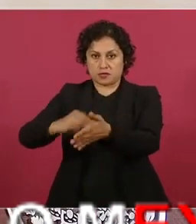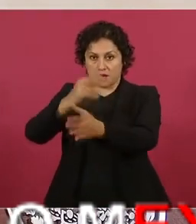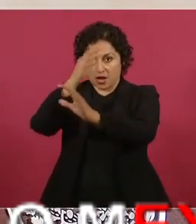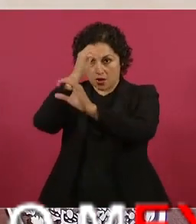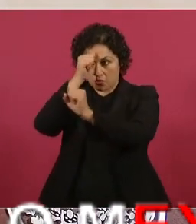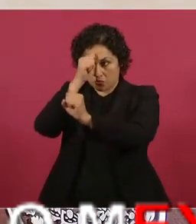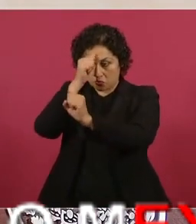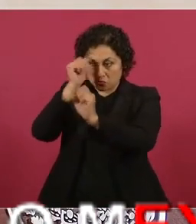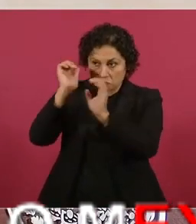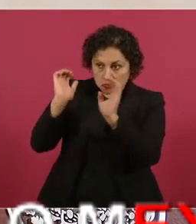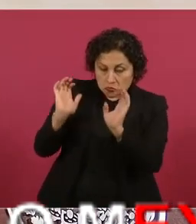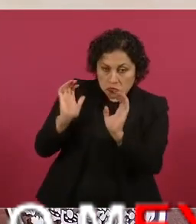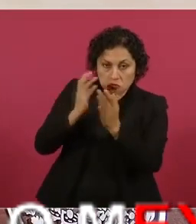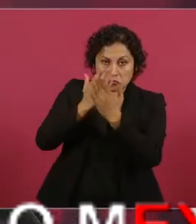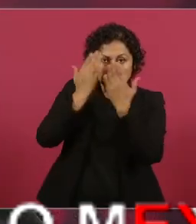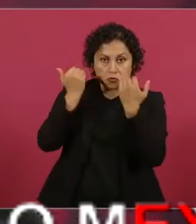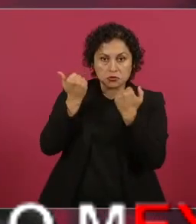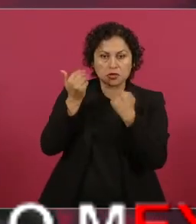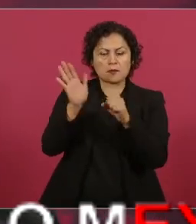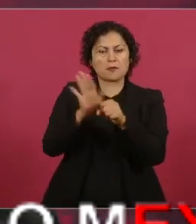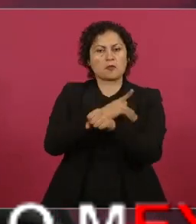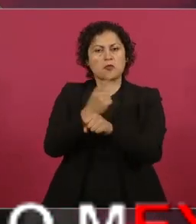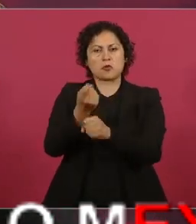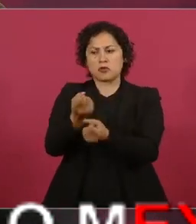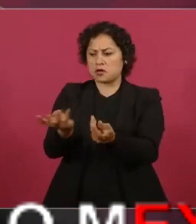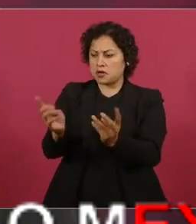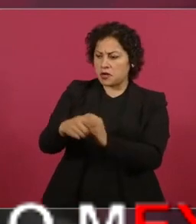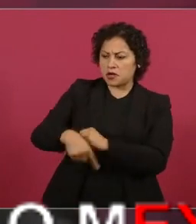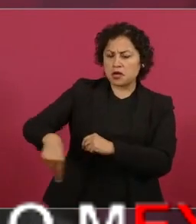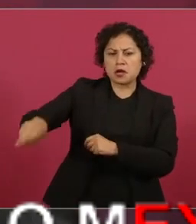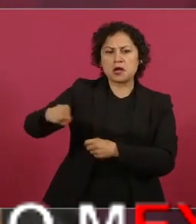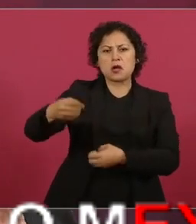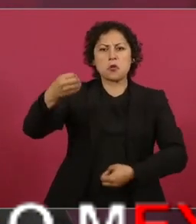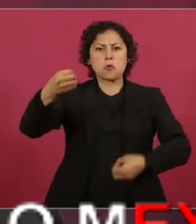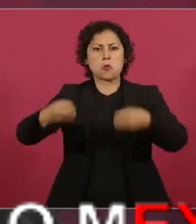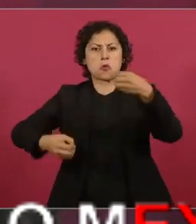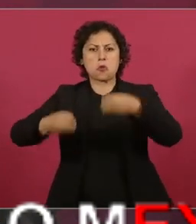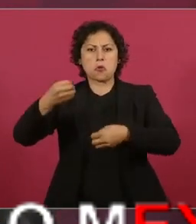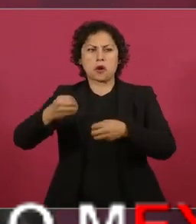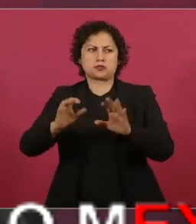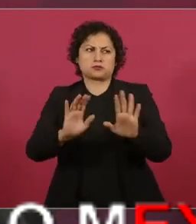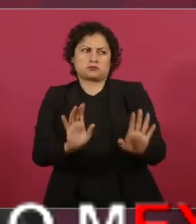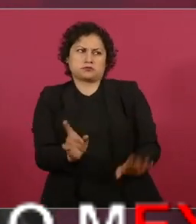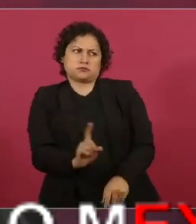para que el dinero no se entregue.